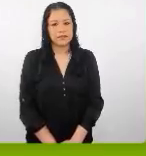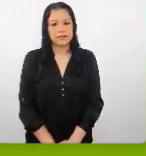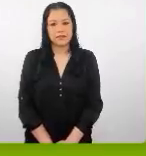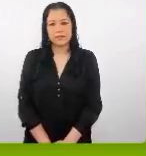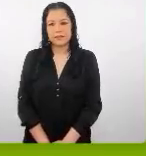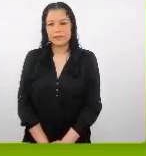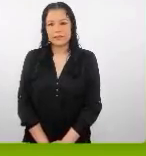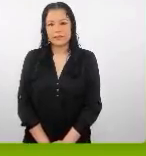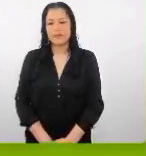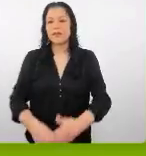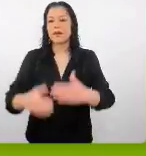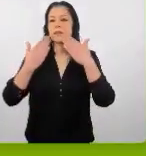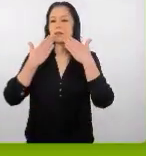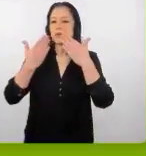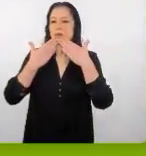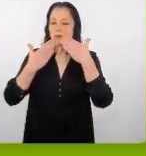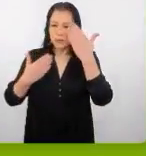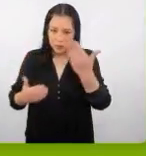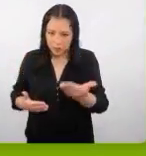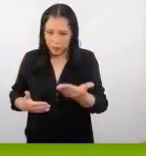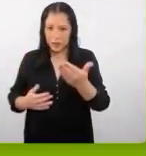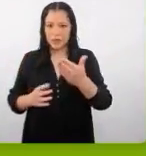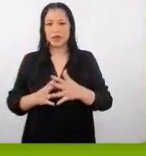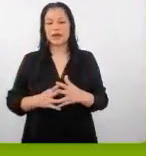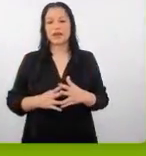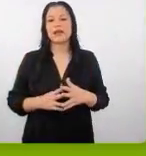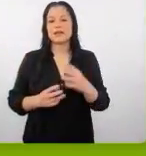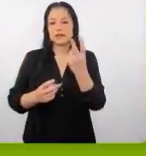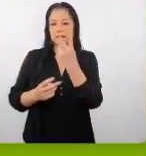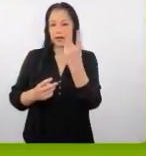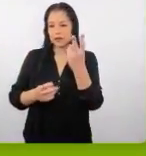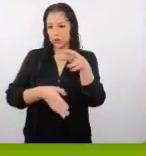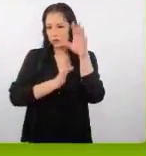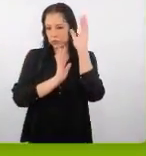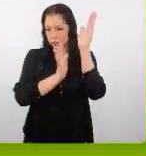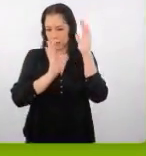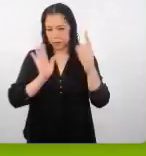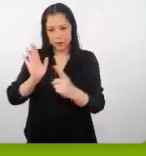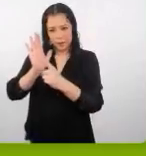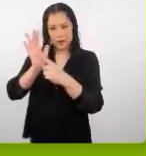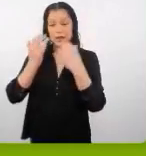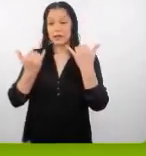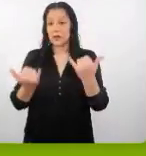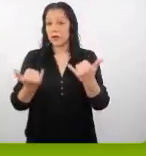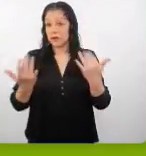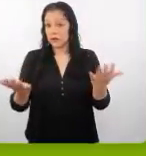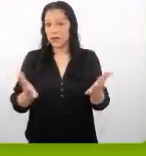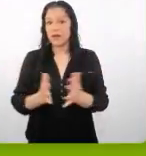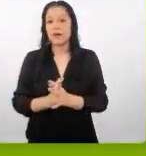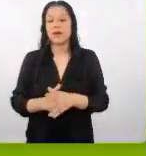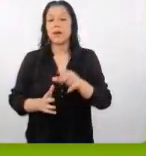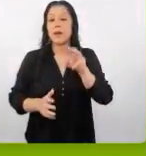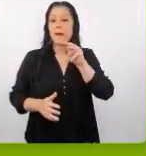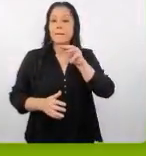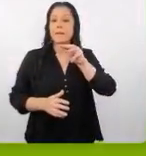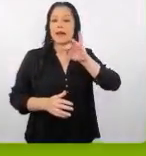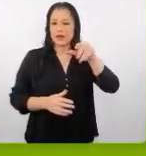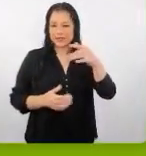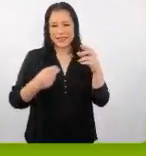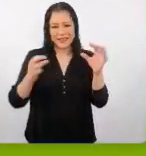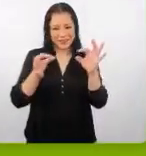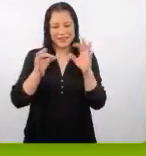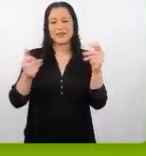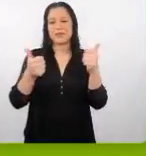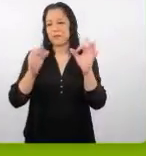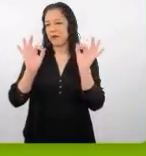Muchas gracias Maga y María José por la presentación del día de hoy María José tú nos puedes unir